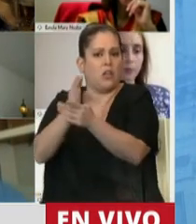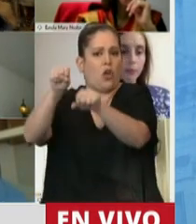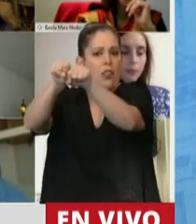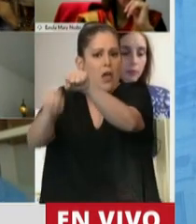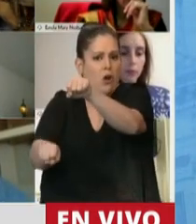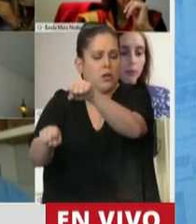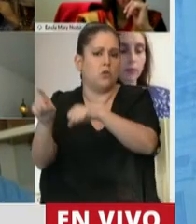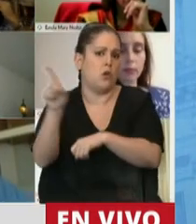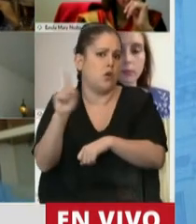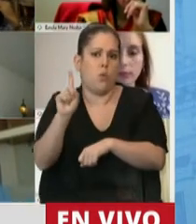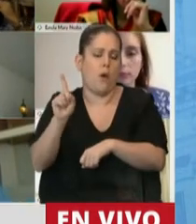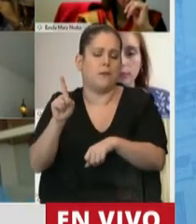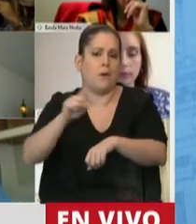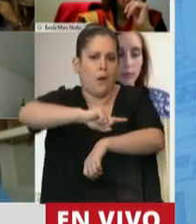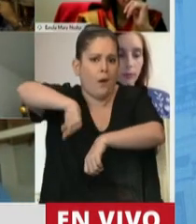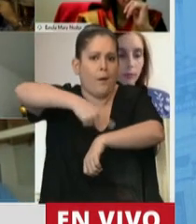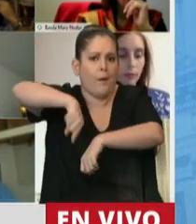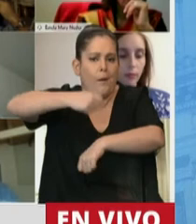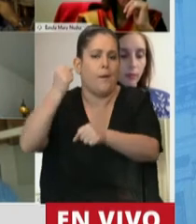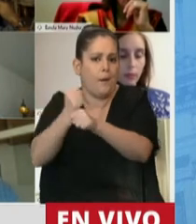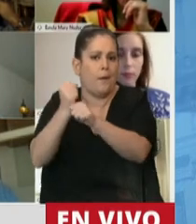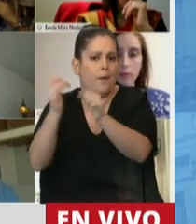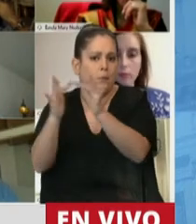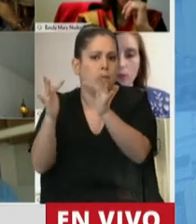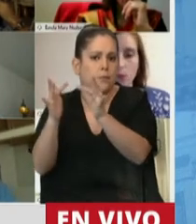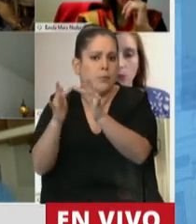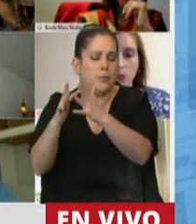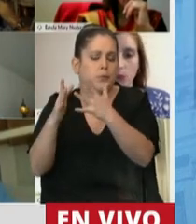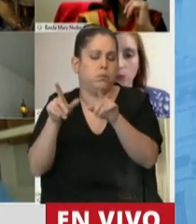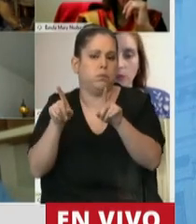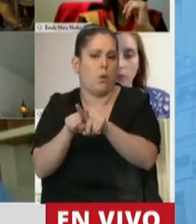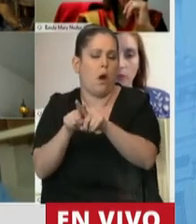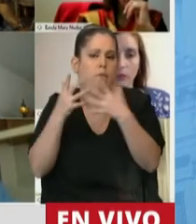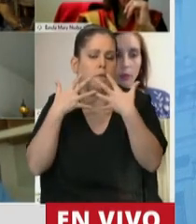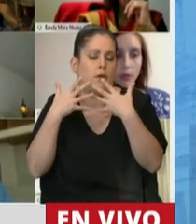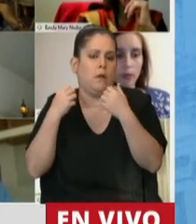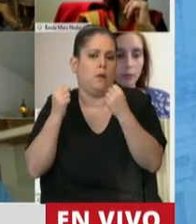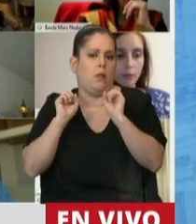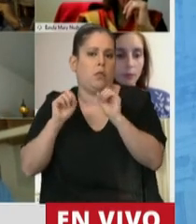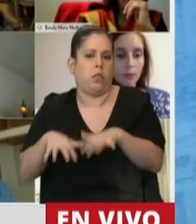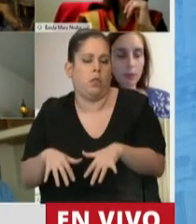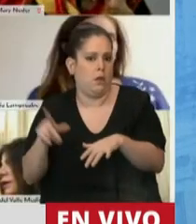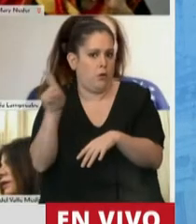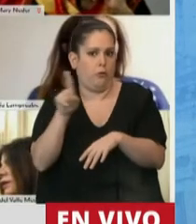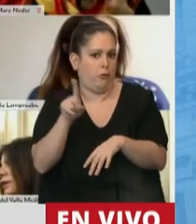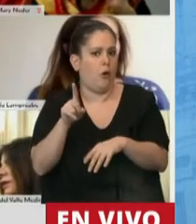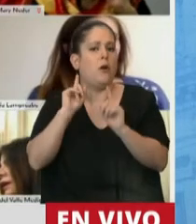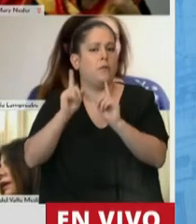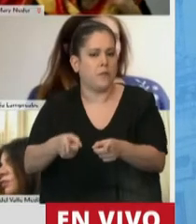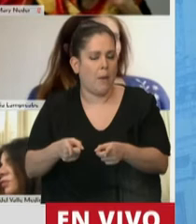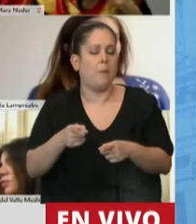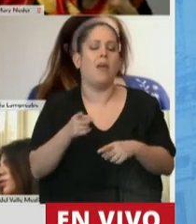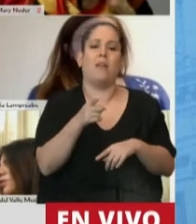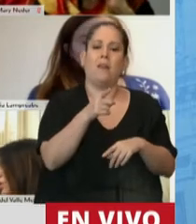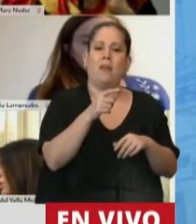que no sea excesivamente agotadora. Se prevé el otorgamiento de equipos por